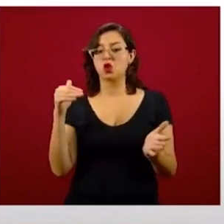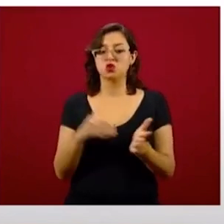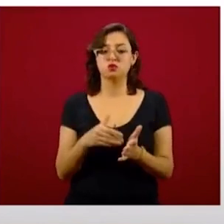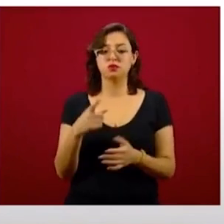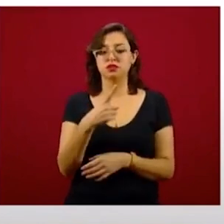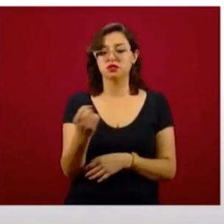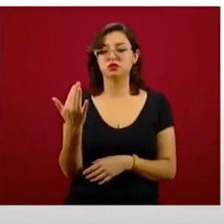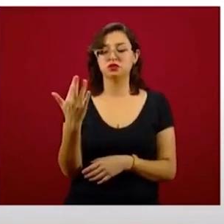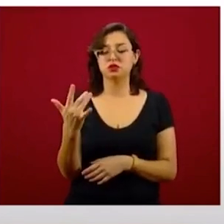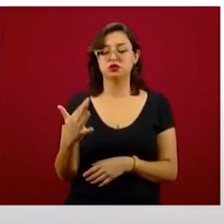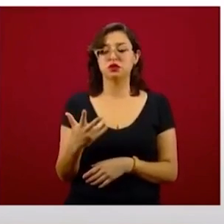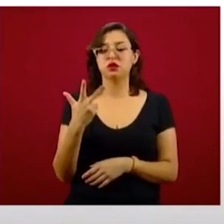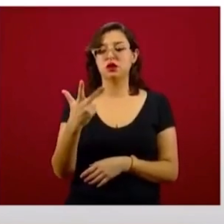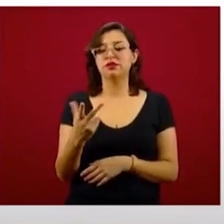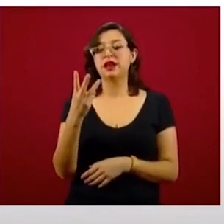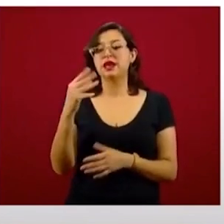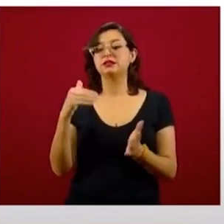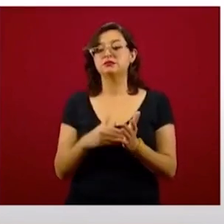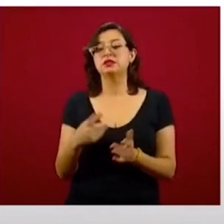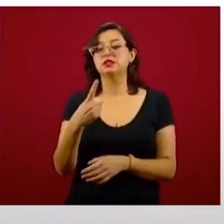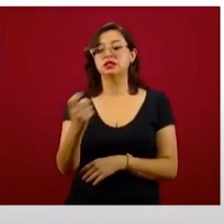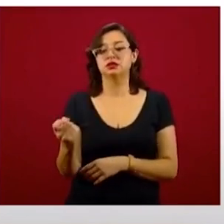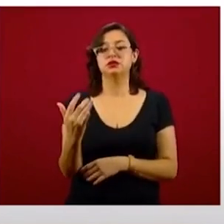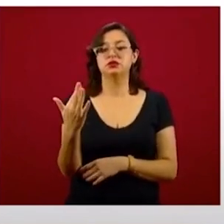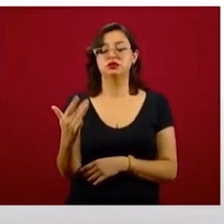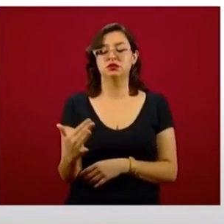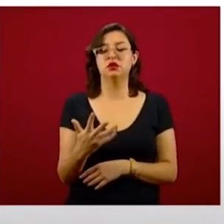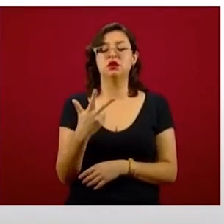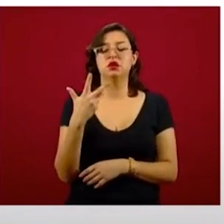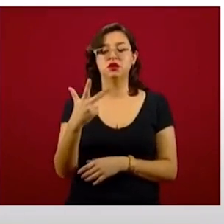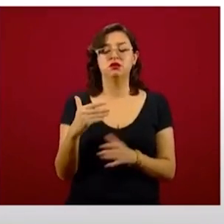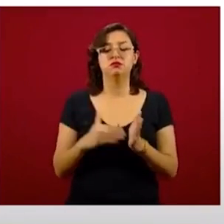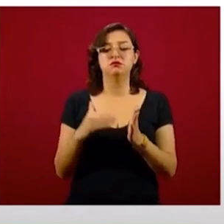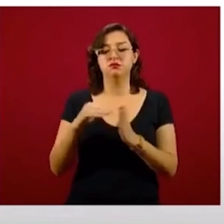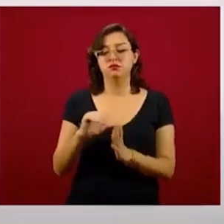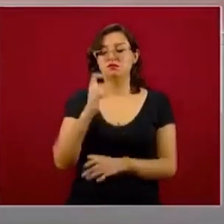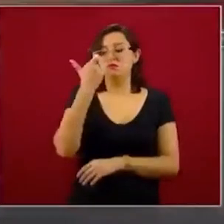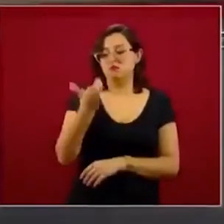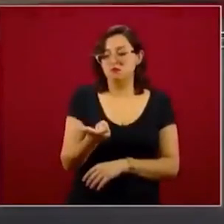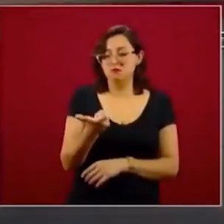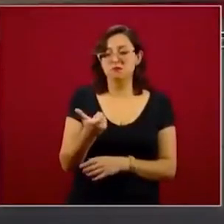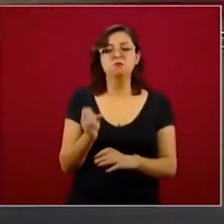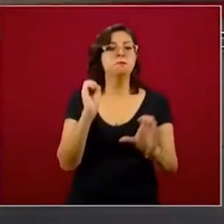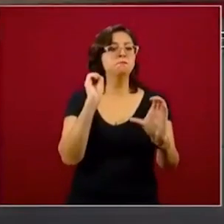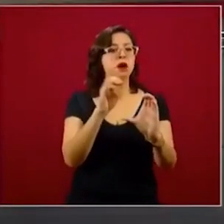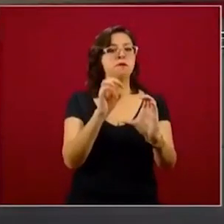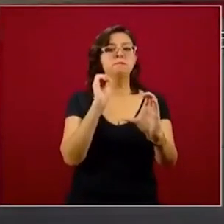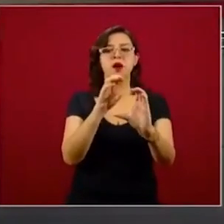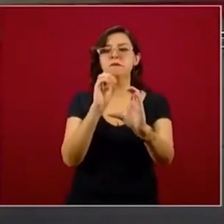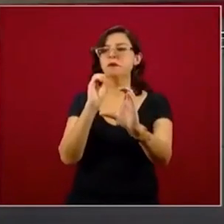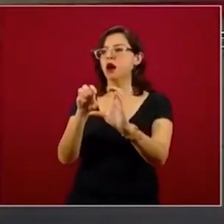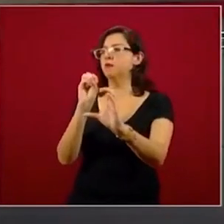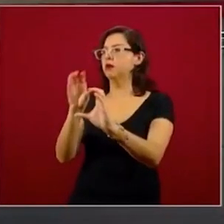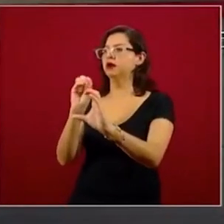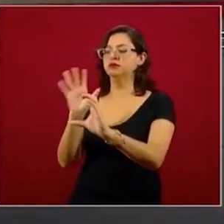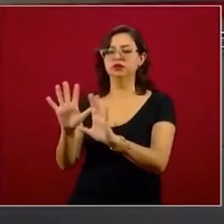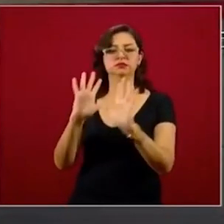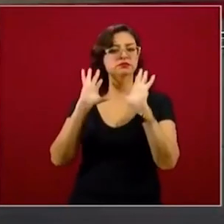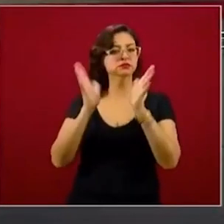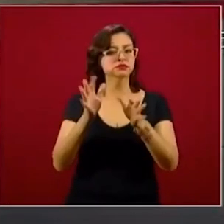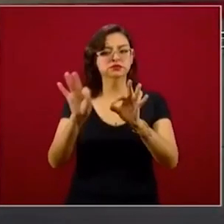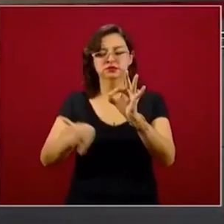millones de pesos distribuidos en las cuentas de los beneficiarios,